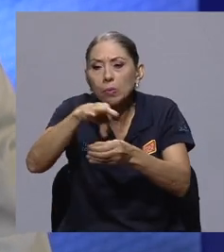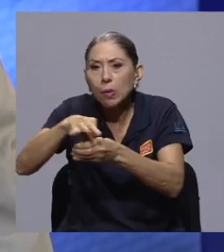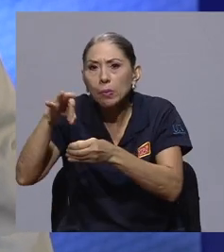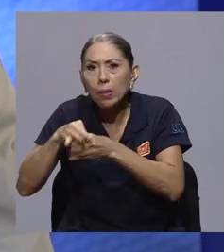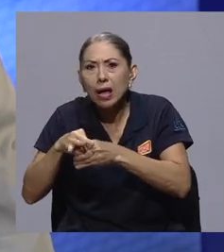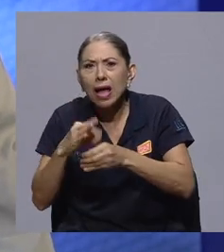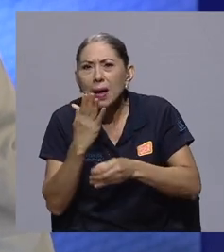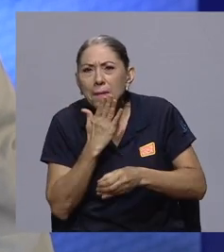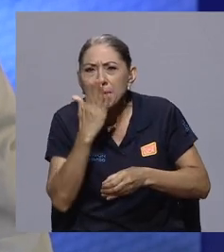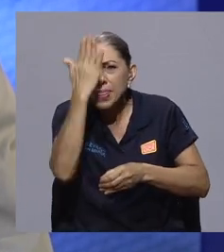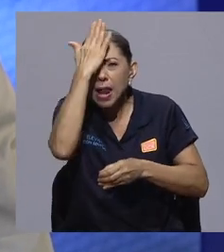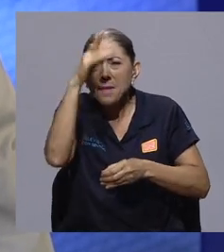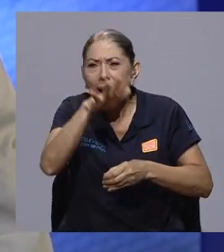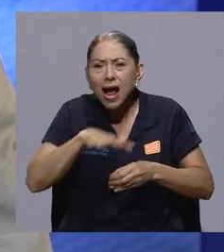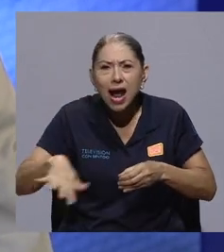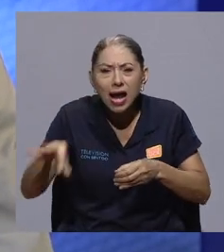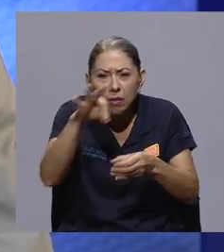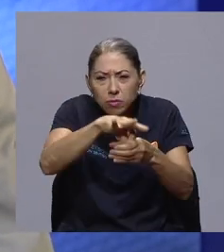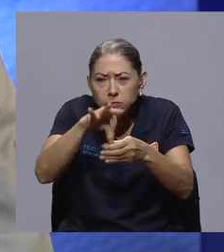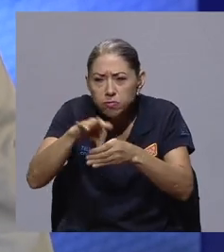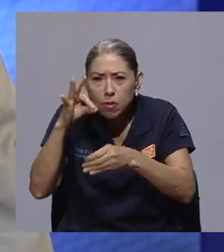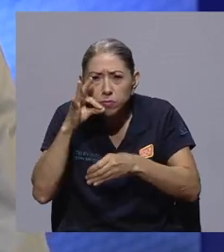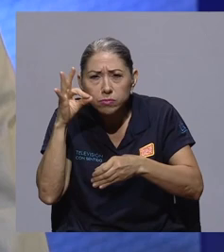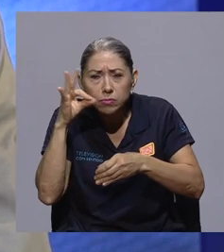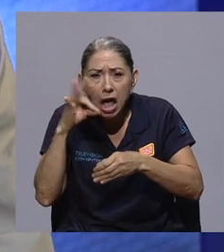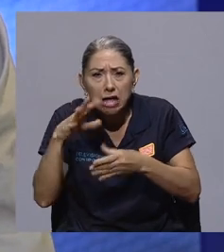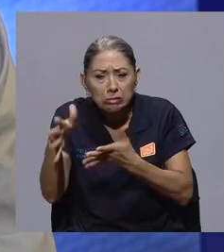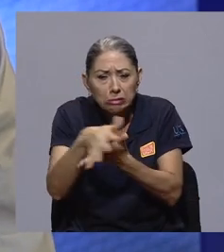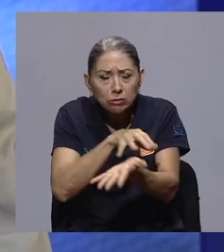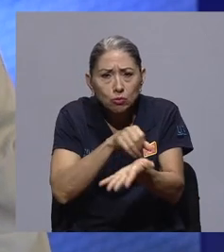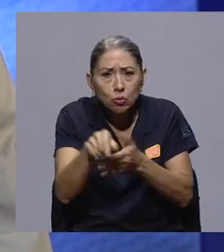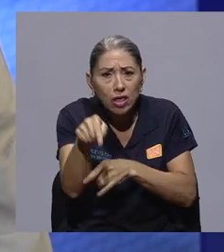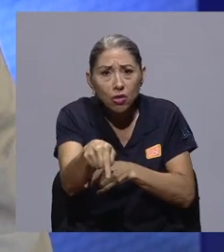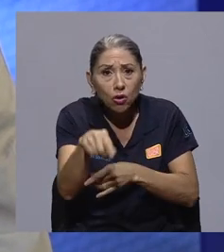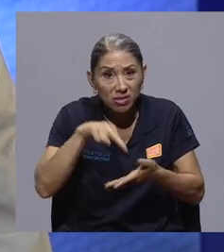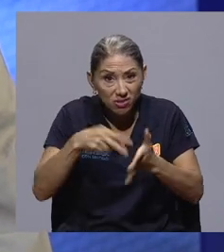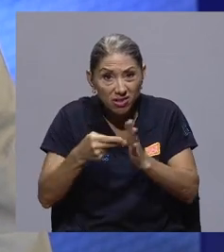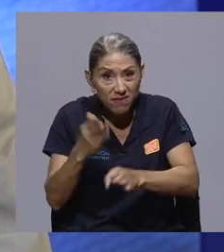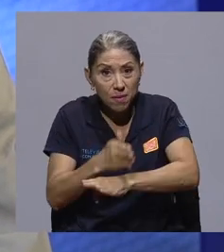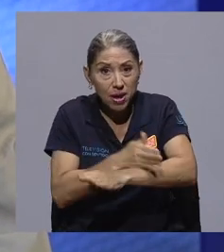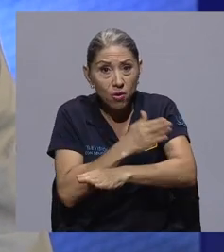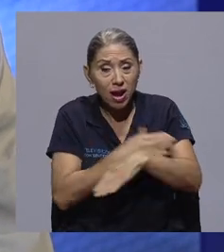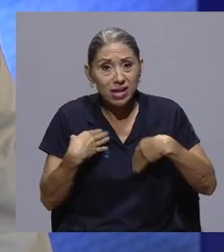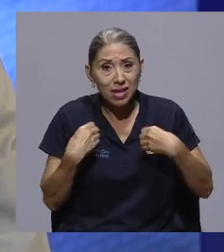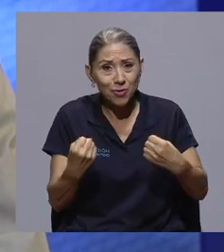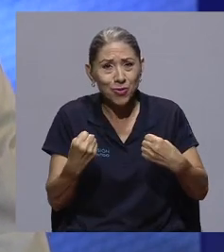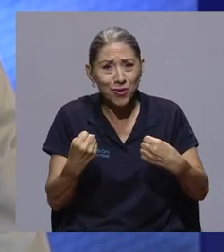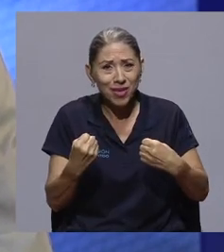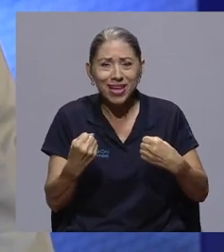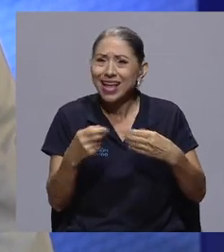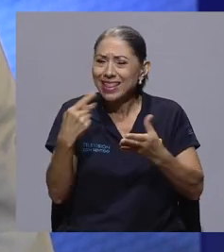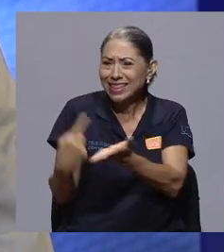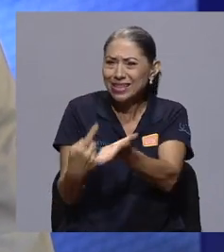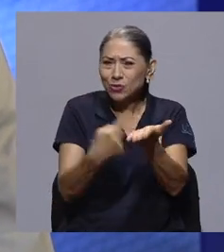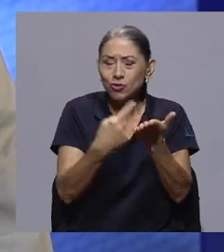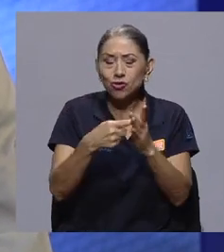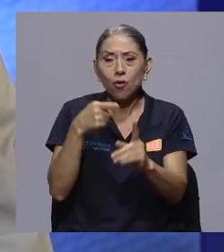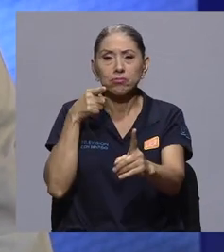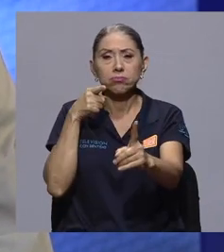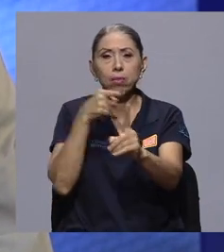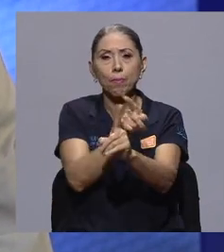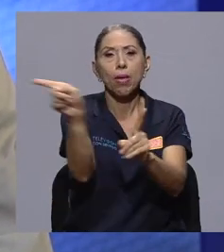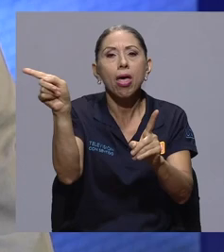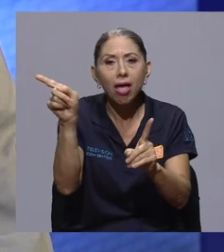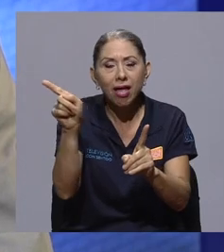Eso nos dice algo sobre mejorar la salud. Creo que se ha desviado mucho la discusión y se ha desviado mucho el enfoque, gracias a la guerra